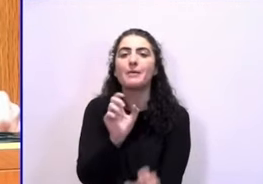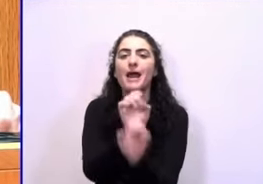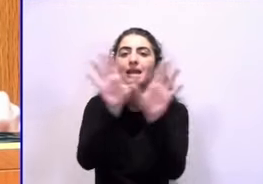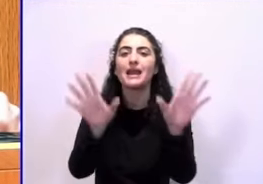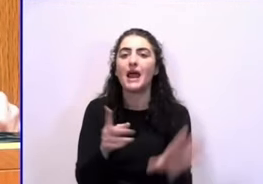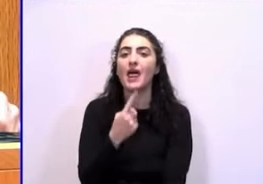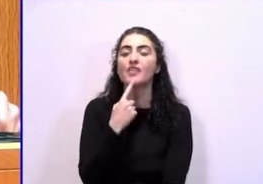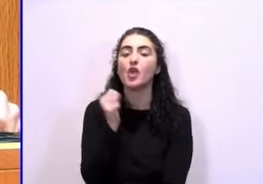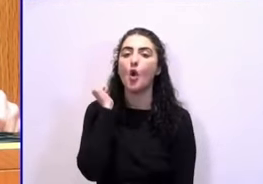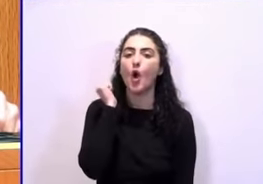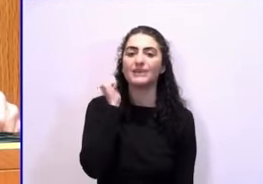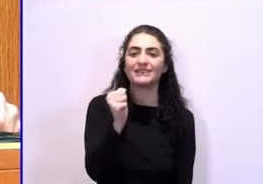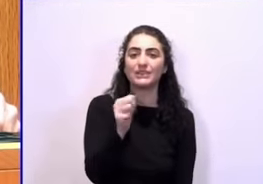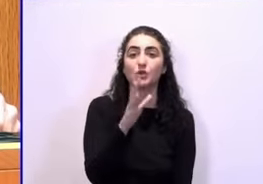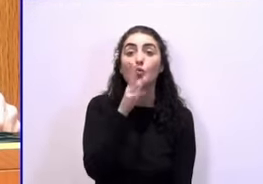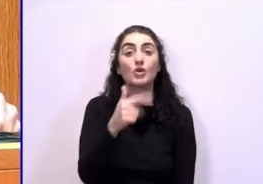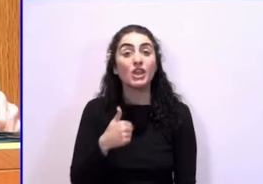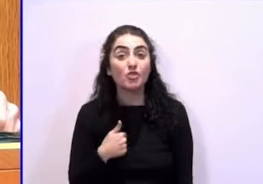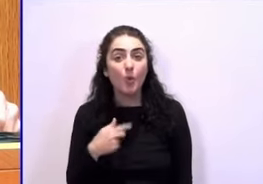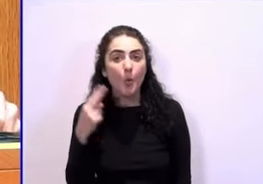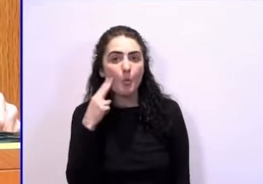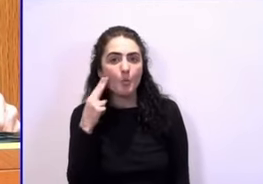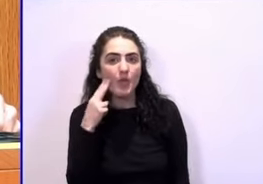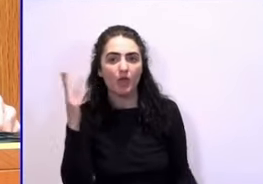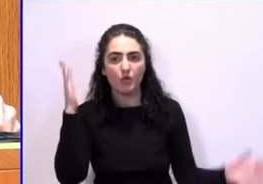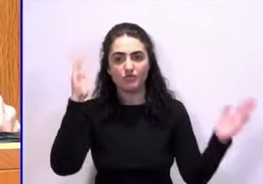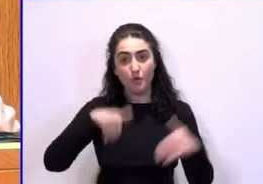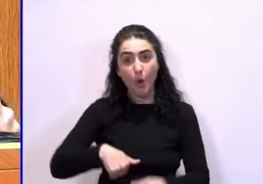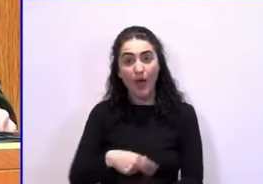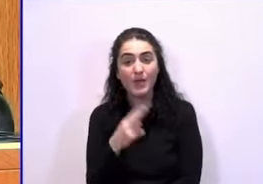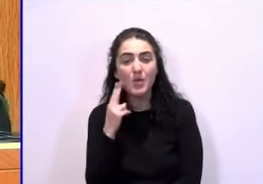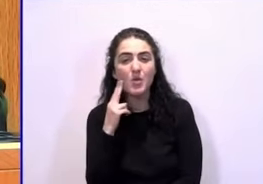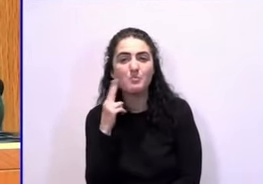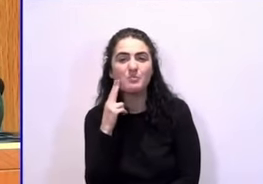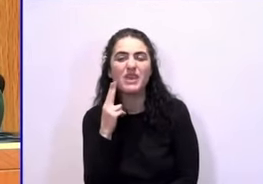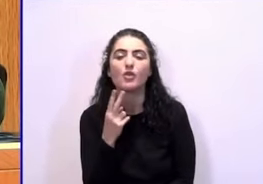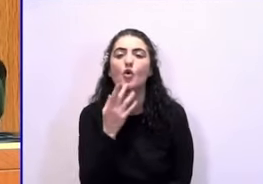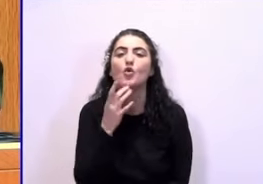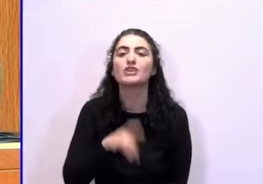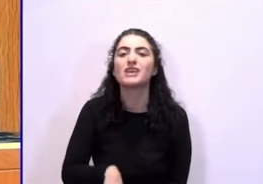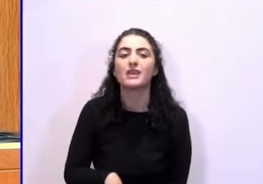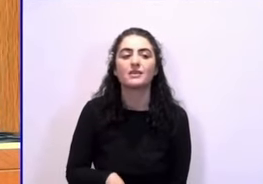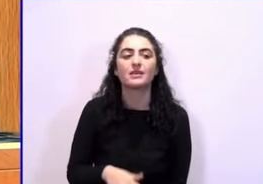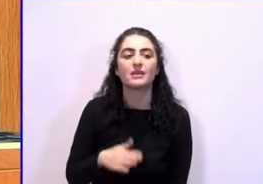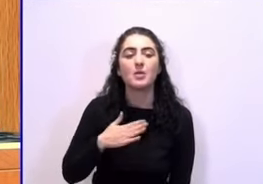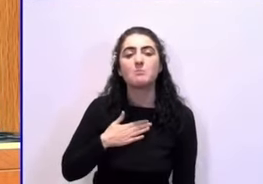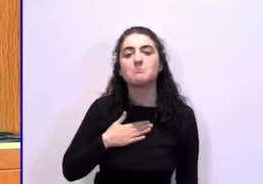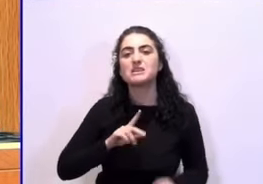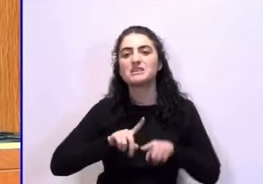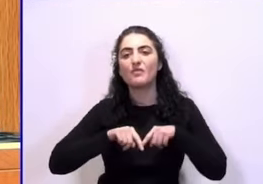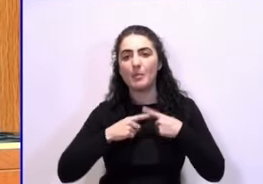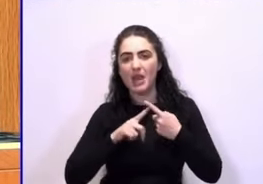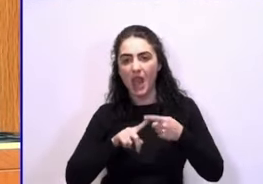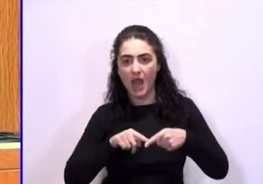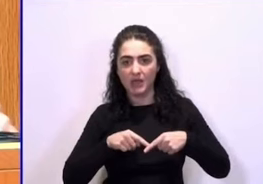luego, no tengo miedo. Para miedo, el que pasaron mis familiares.